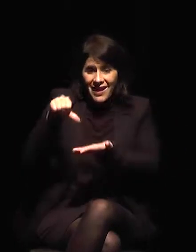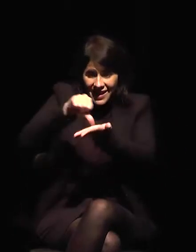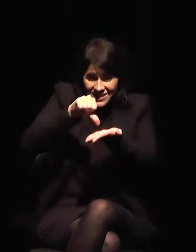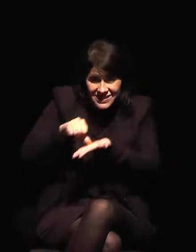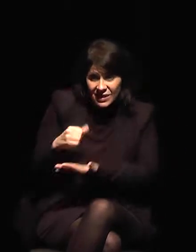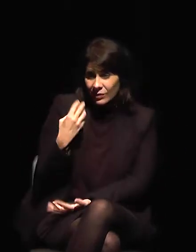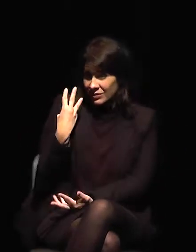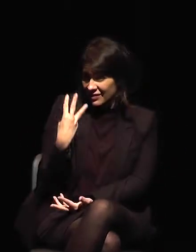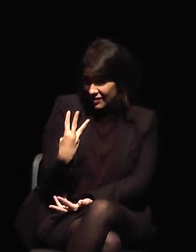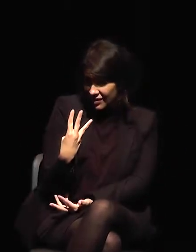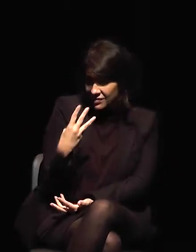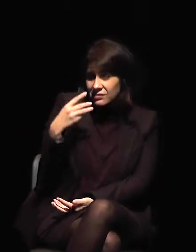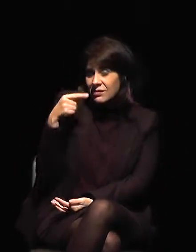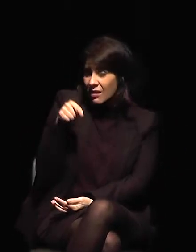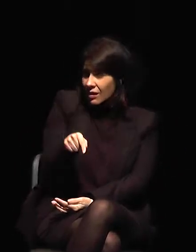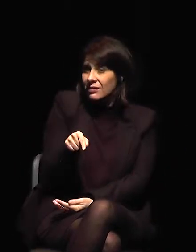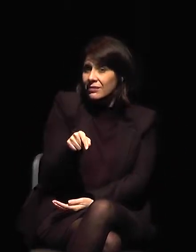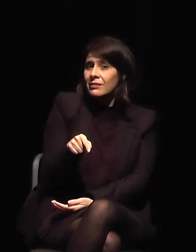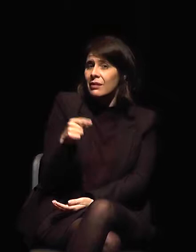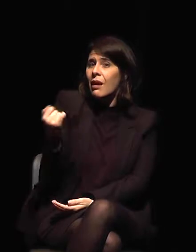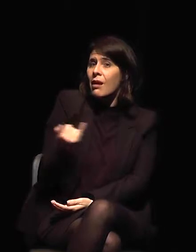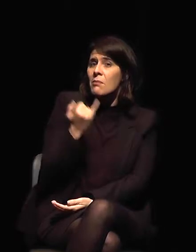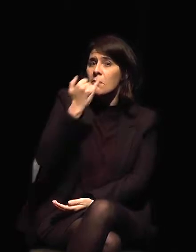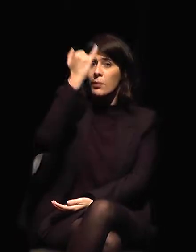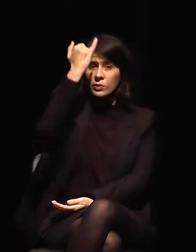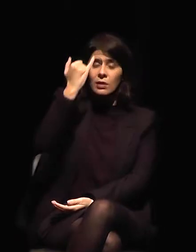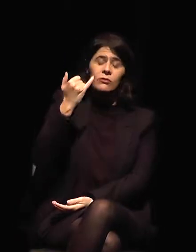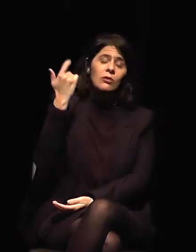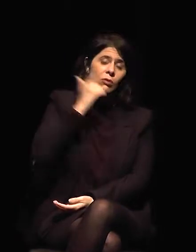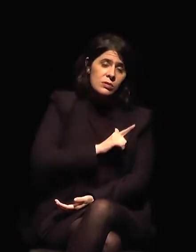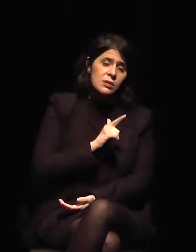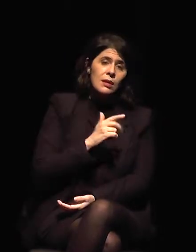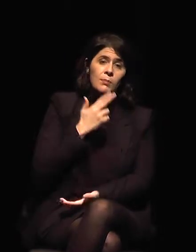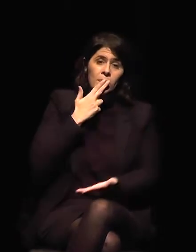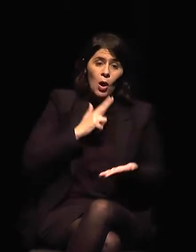tanto envíos postales,